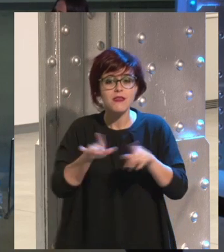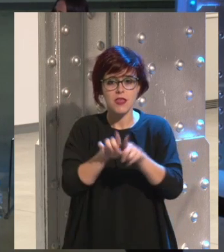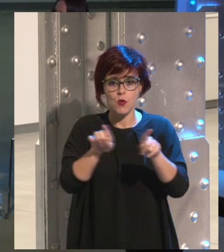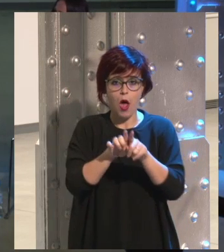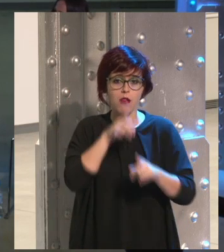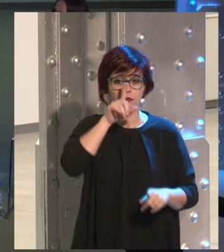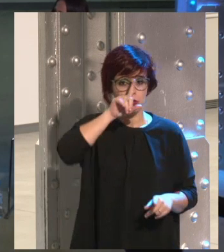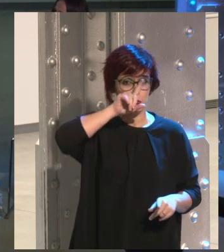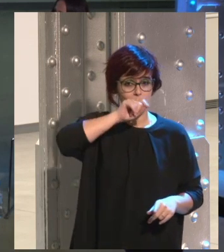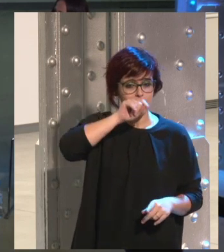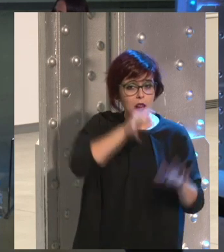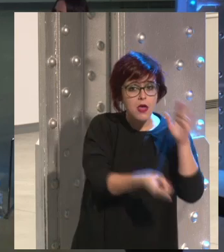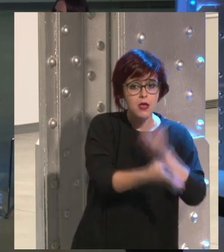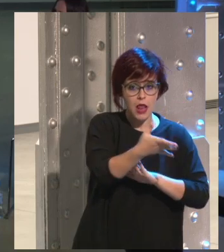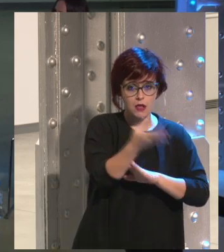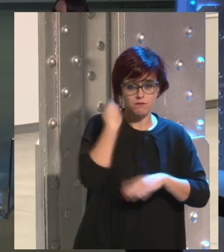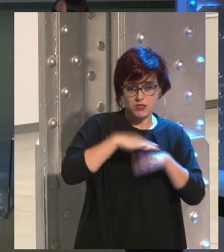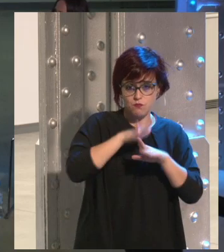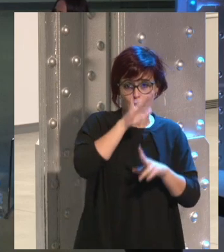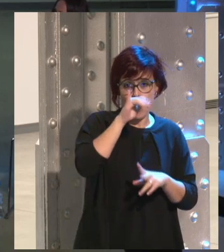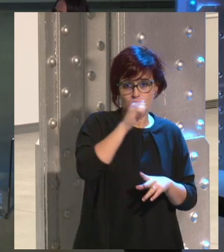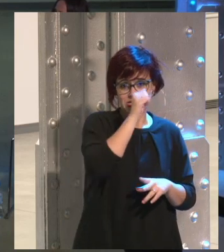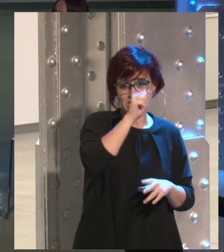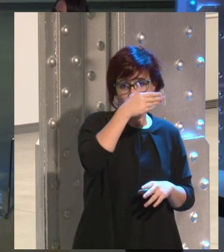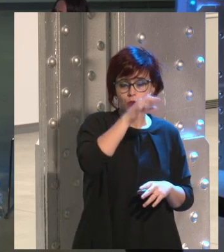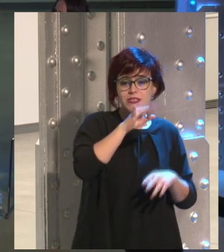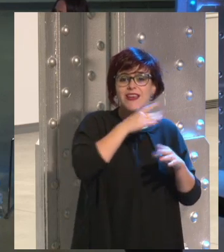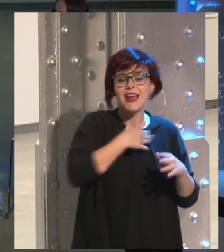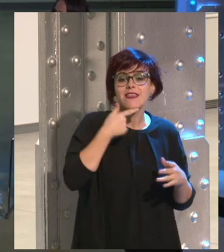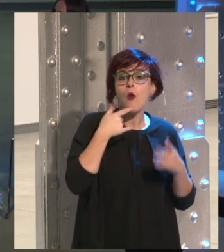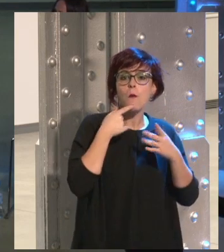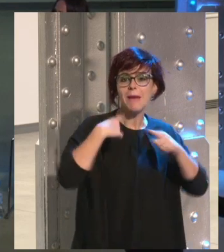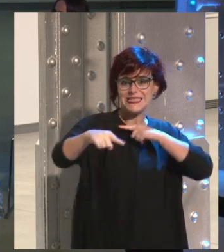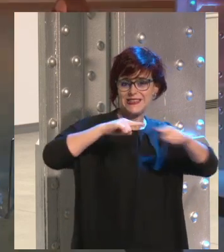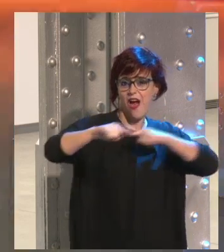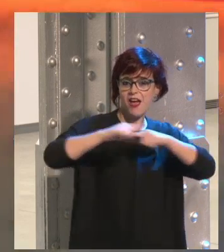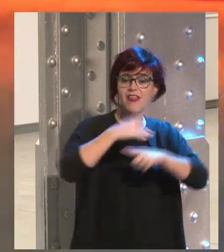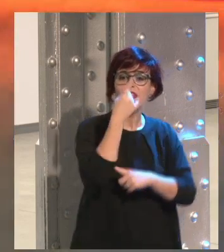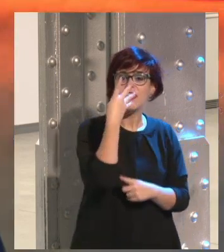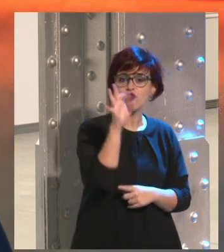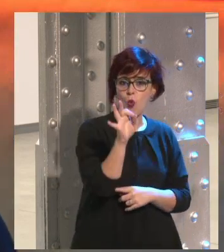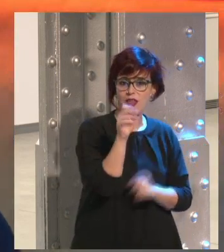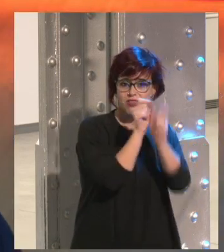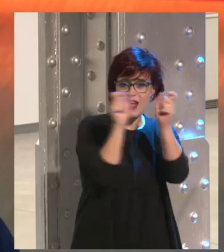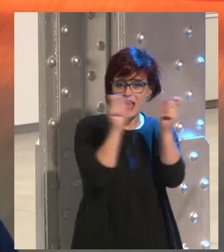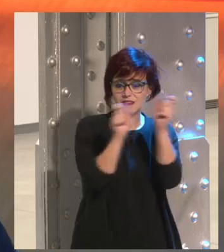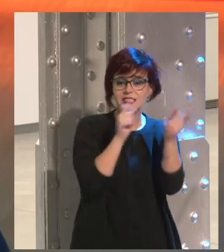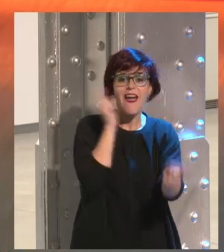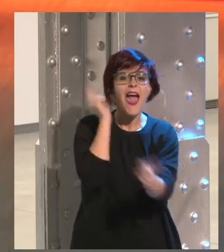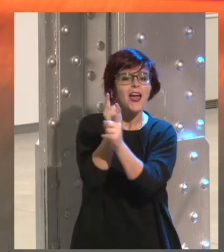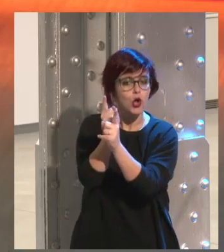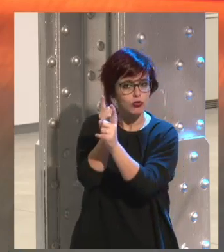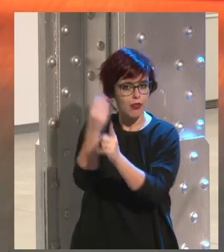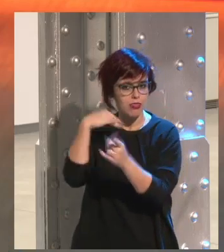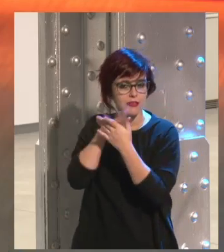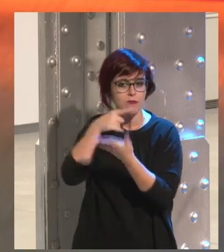Dorsey y compañía, ellos hicieron un servicio de mensajería de 140 caracteres para competir contra el precio y